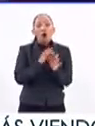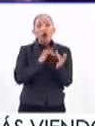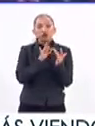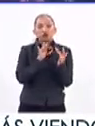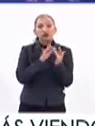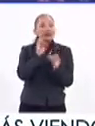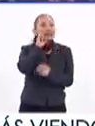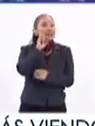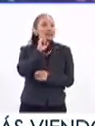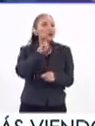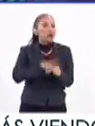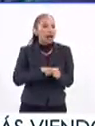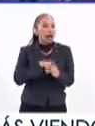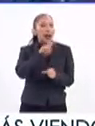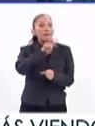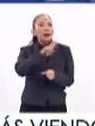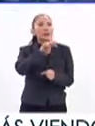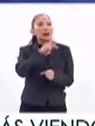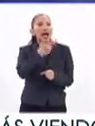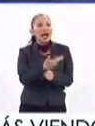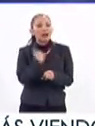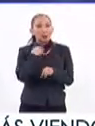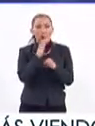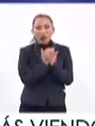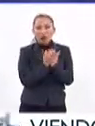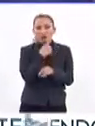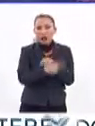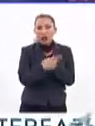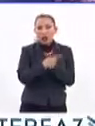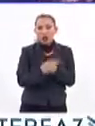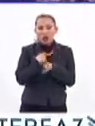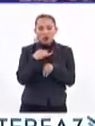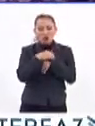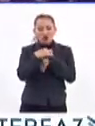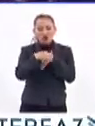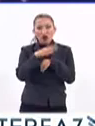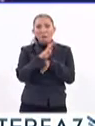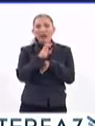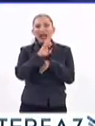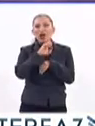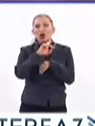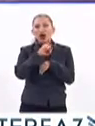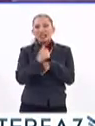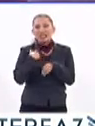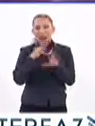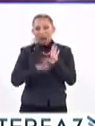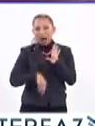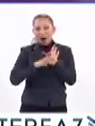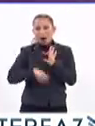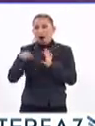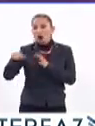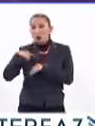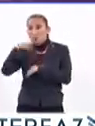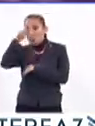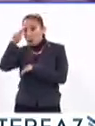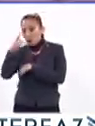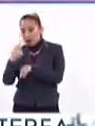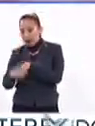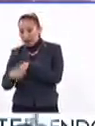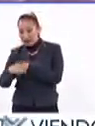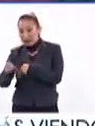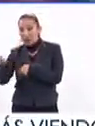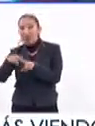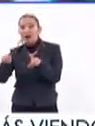contacto sexual. El VPH de bajo riesgo causa verrugas genitales, mientras que el VPH de alto riesgo puede